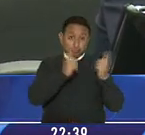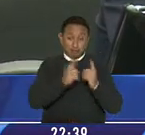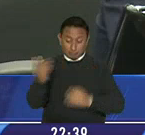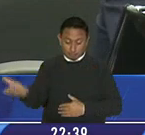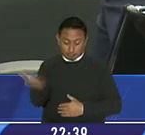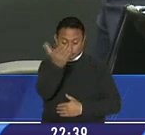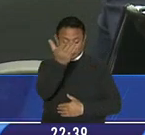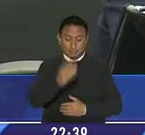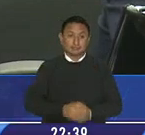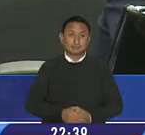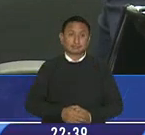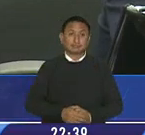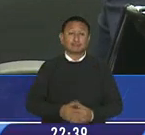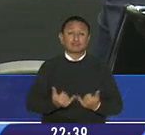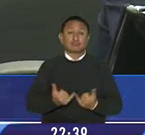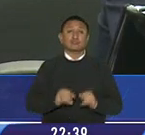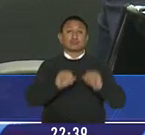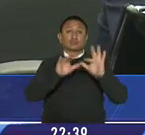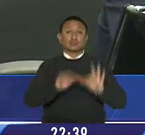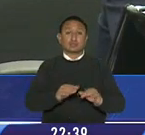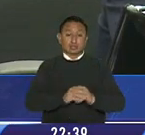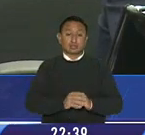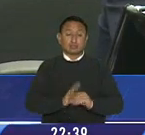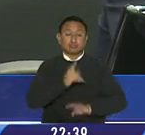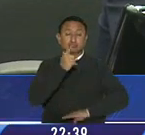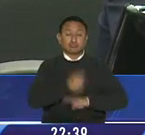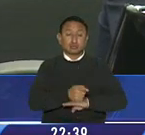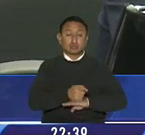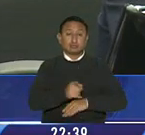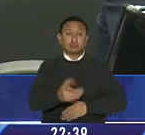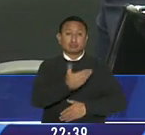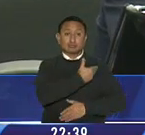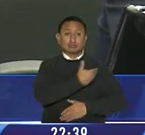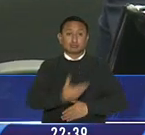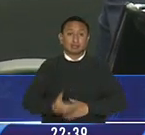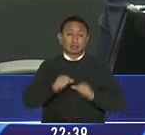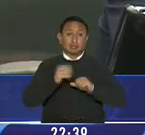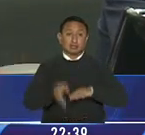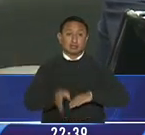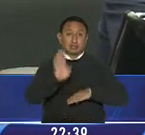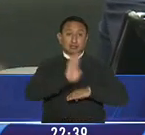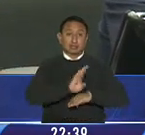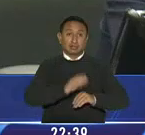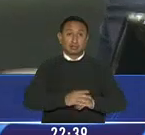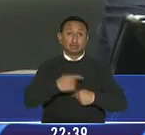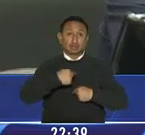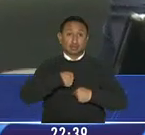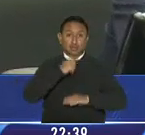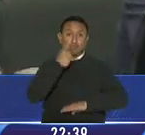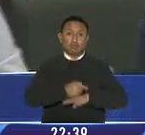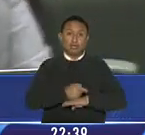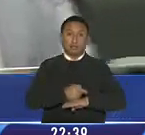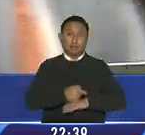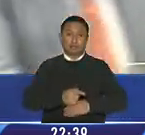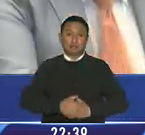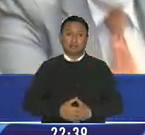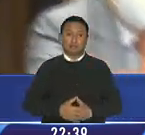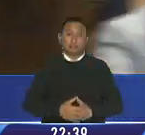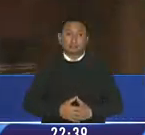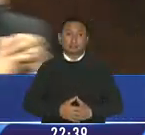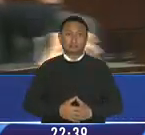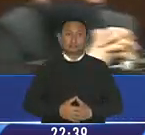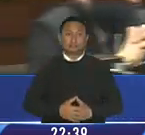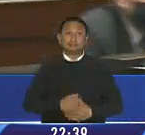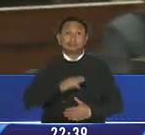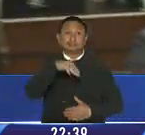señor secretario en esta sesión ordena la presidenta de la asamblea nacional lo vivido